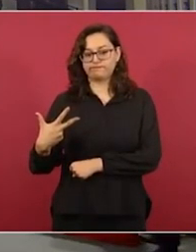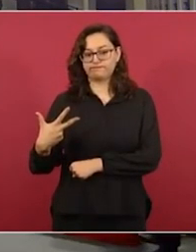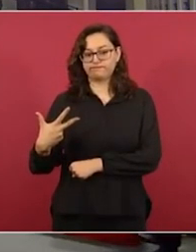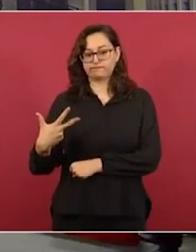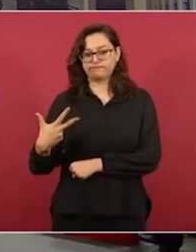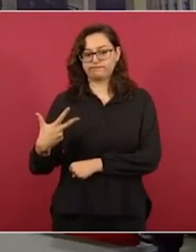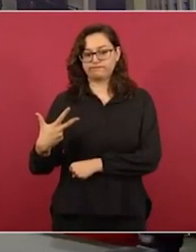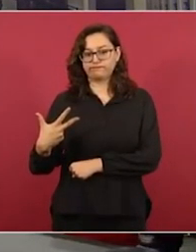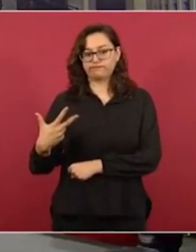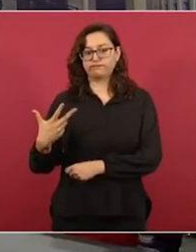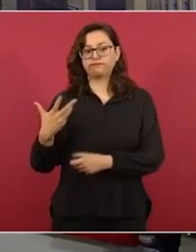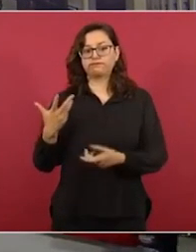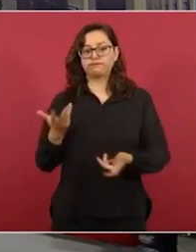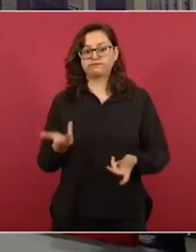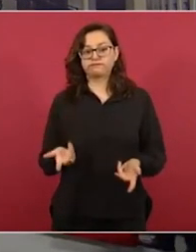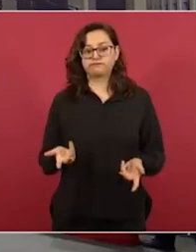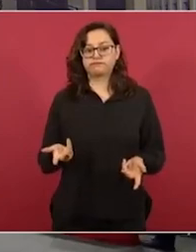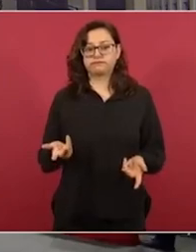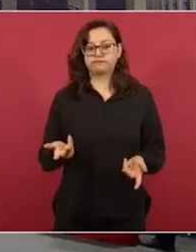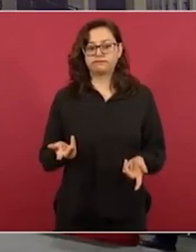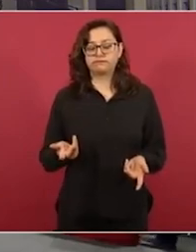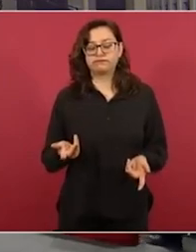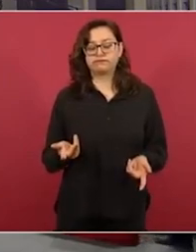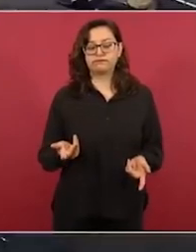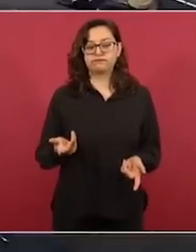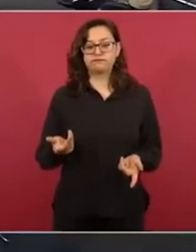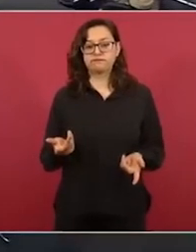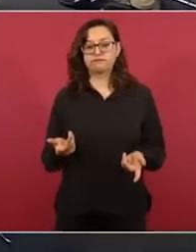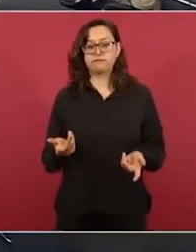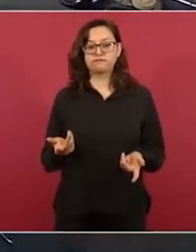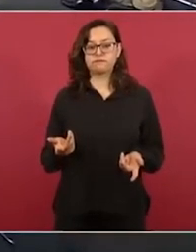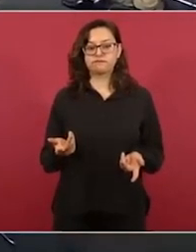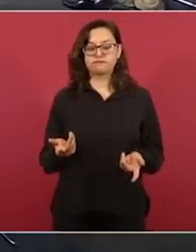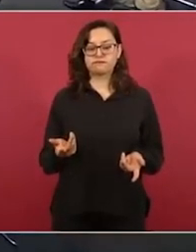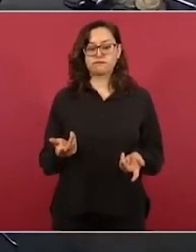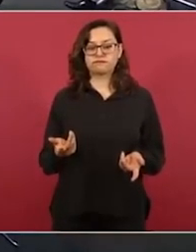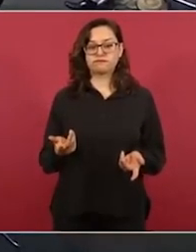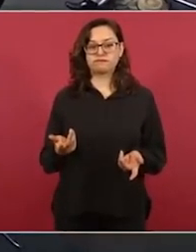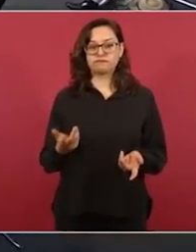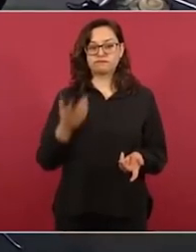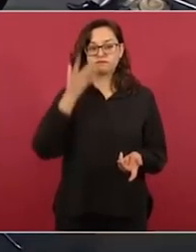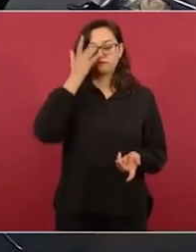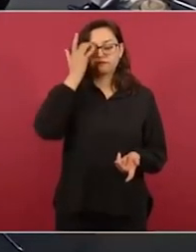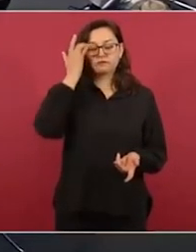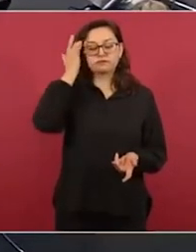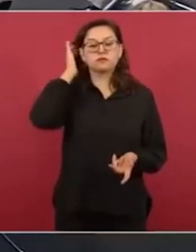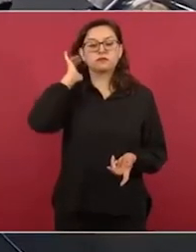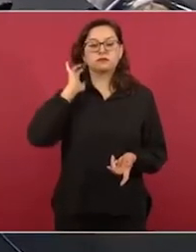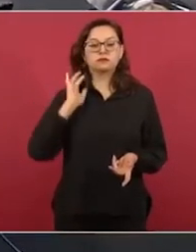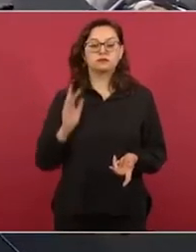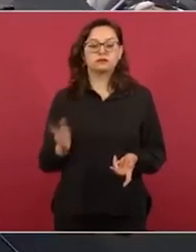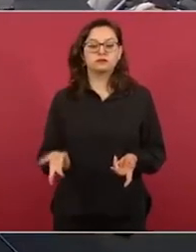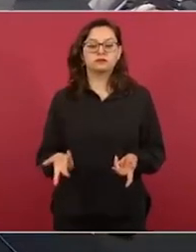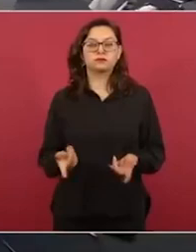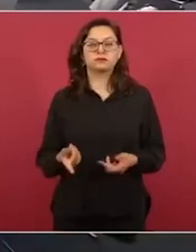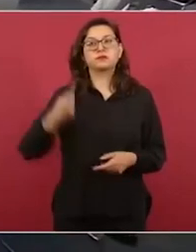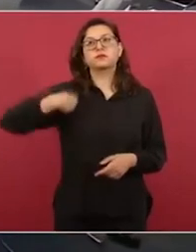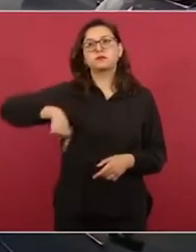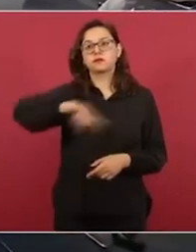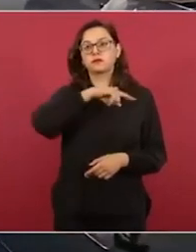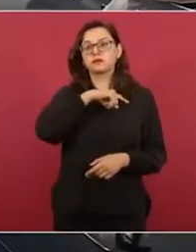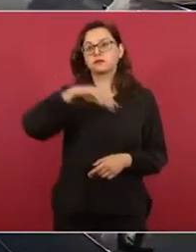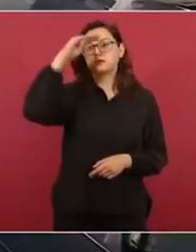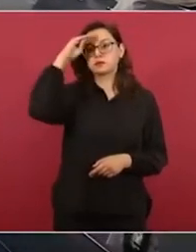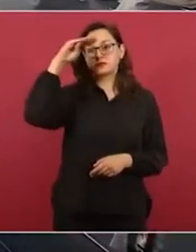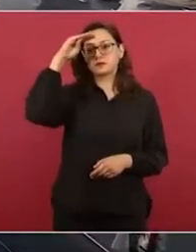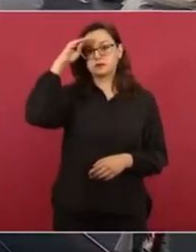nosotros pensamos que vamos a ir